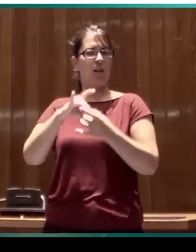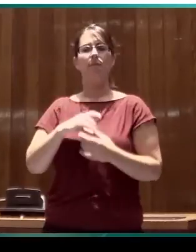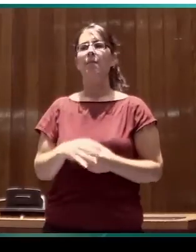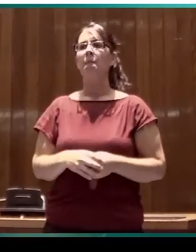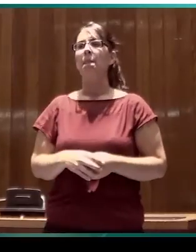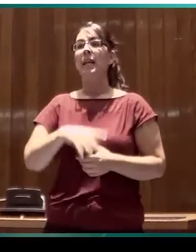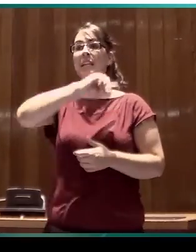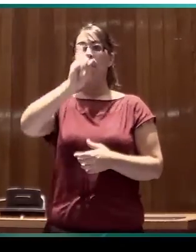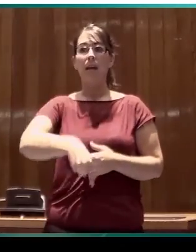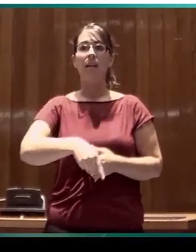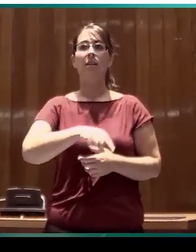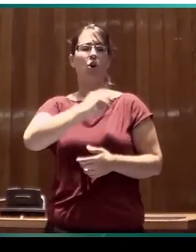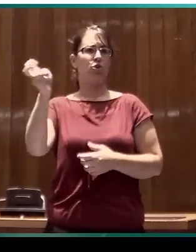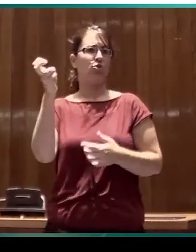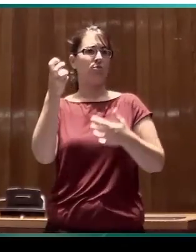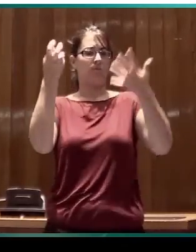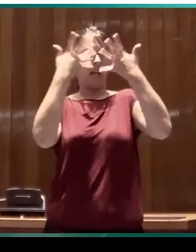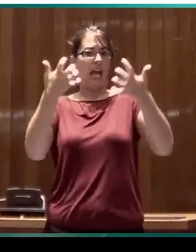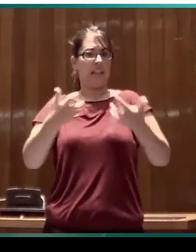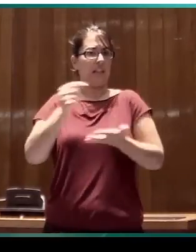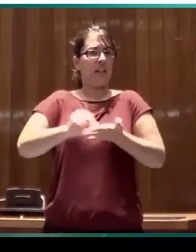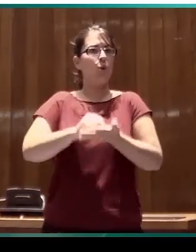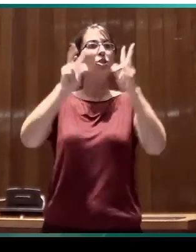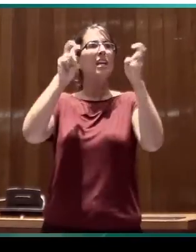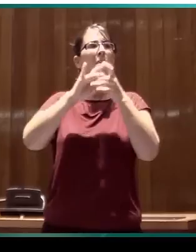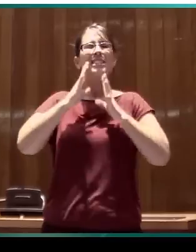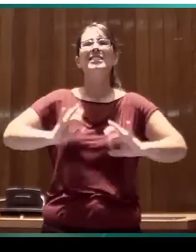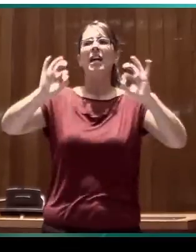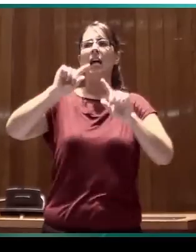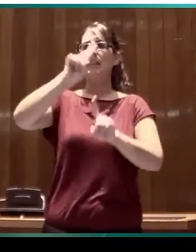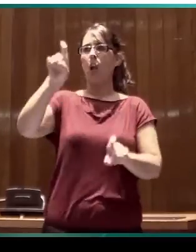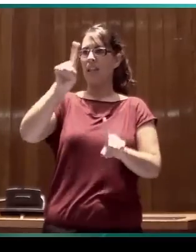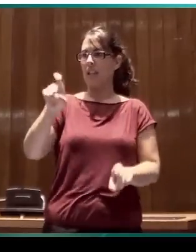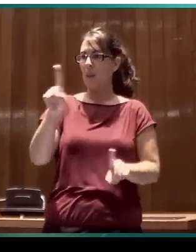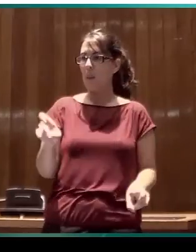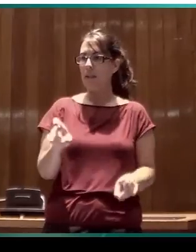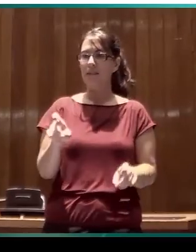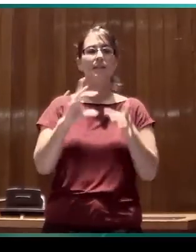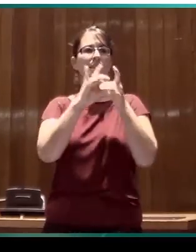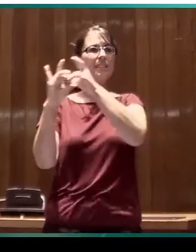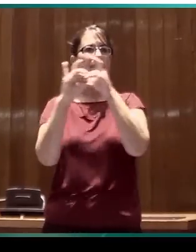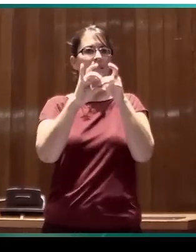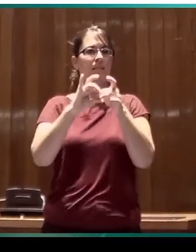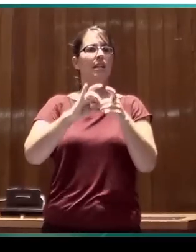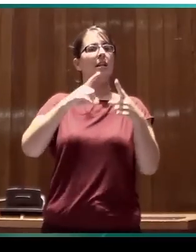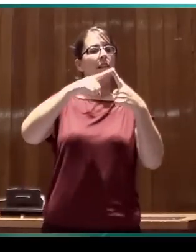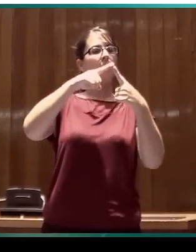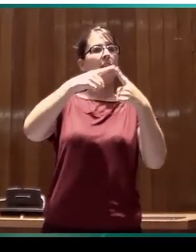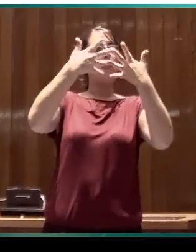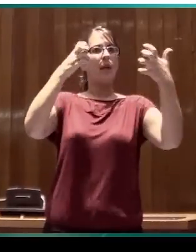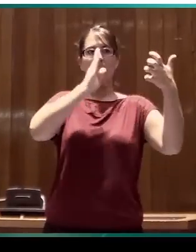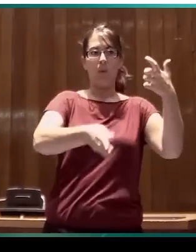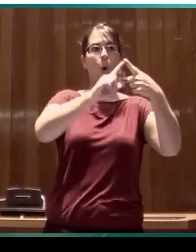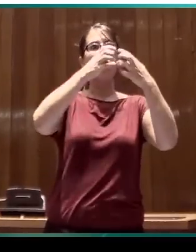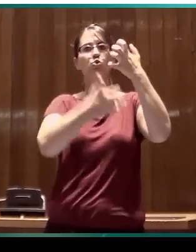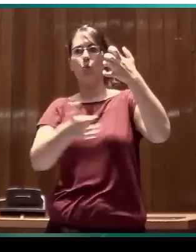o sus artículos sobre interrogativas, relaciones entre indicativo subjuntivo, artículos